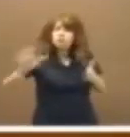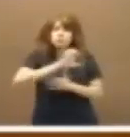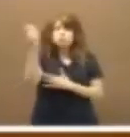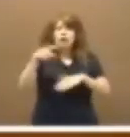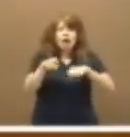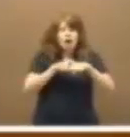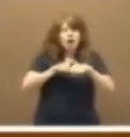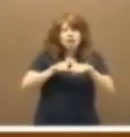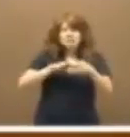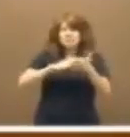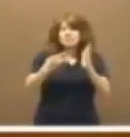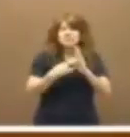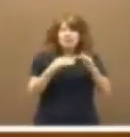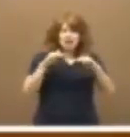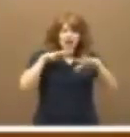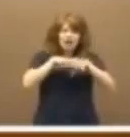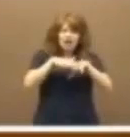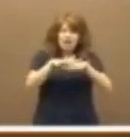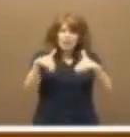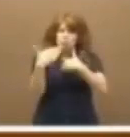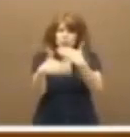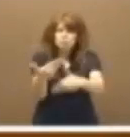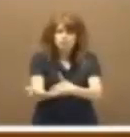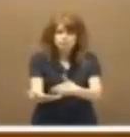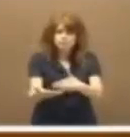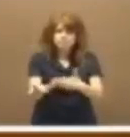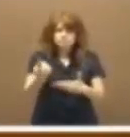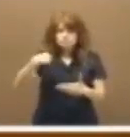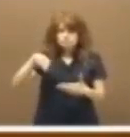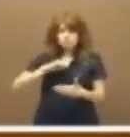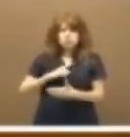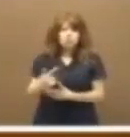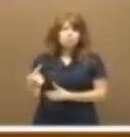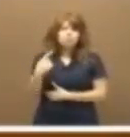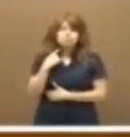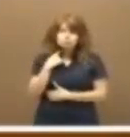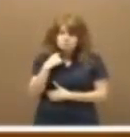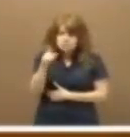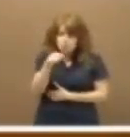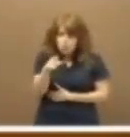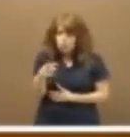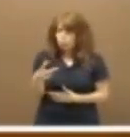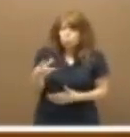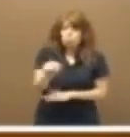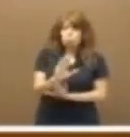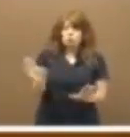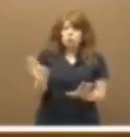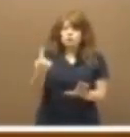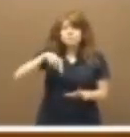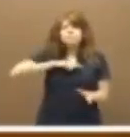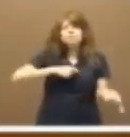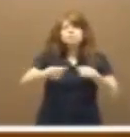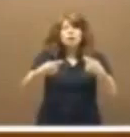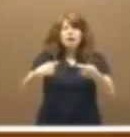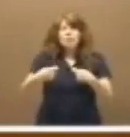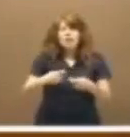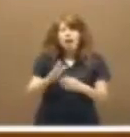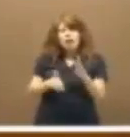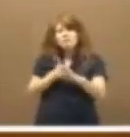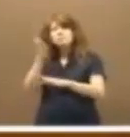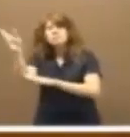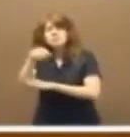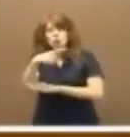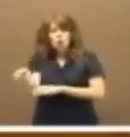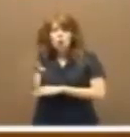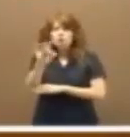características técnicas de las redes avanzadas. ¿Lo hemos perdido? No. ¿Saldrán nuestras mercancías? Sí. ¿Hacia